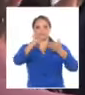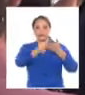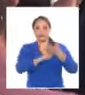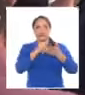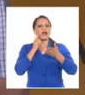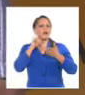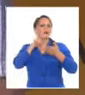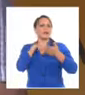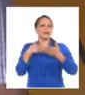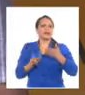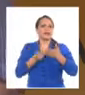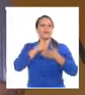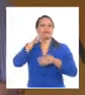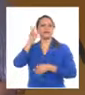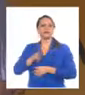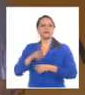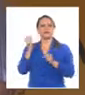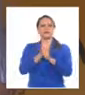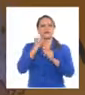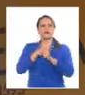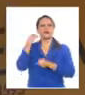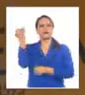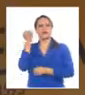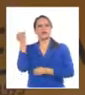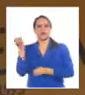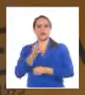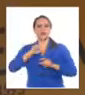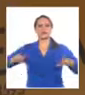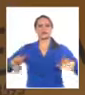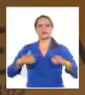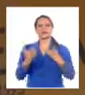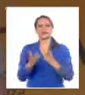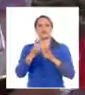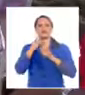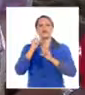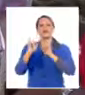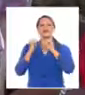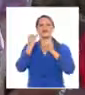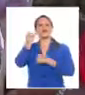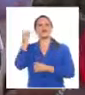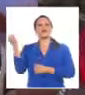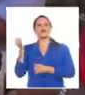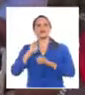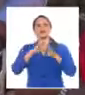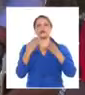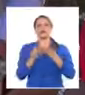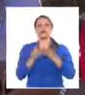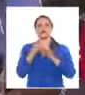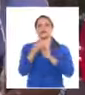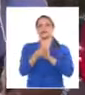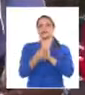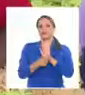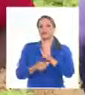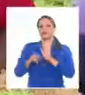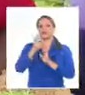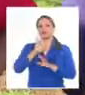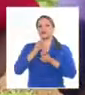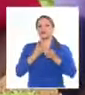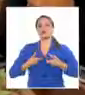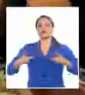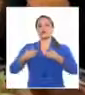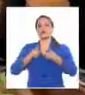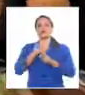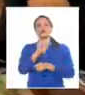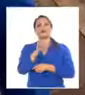evaluación de la labor ideológica en cumplimiento de las ideas, conceptos y directrices del VIII Congreso y la evaluación del